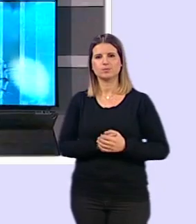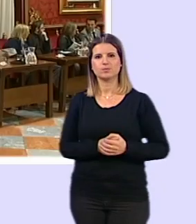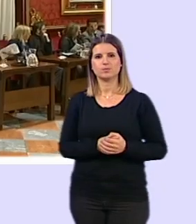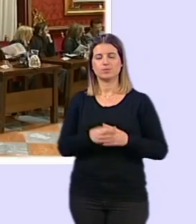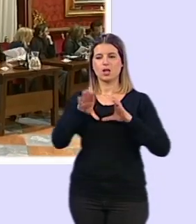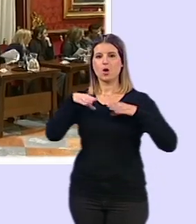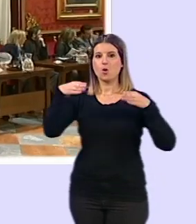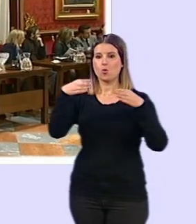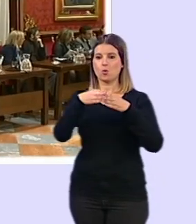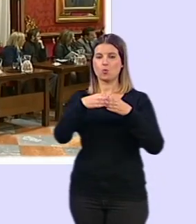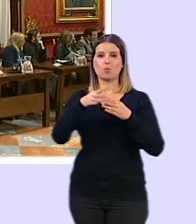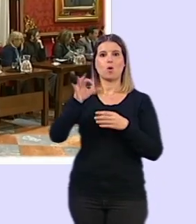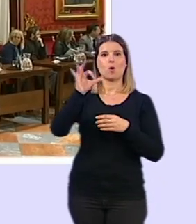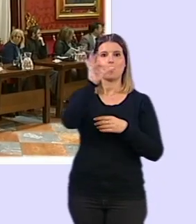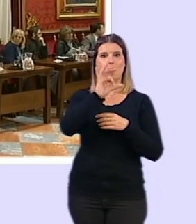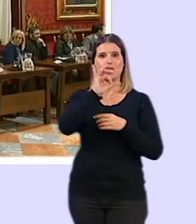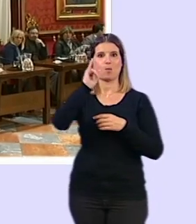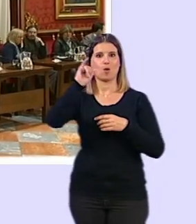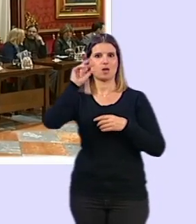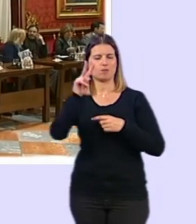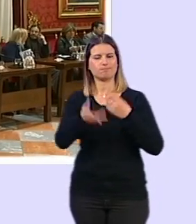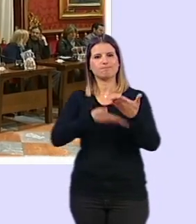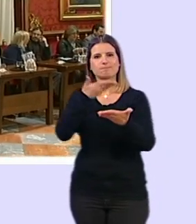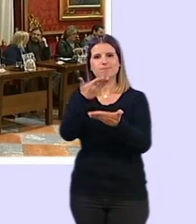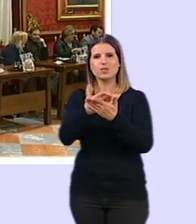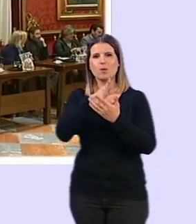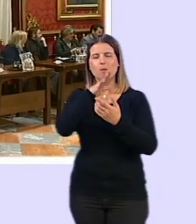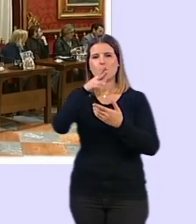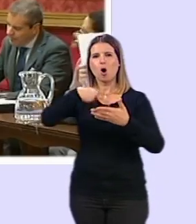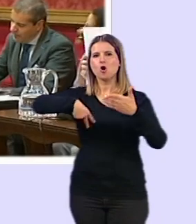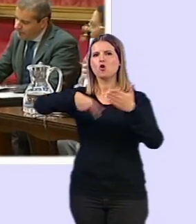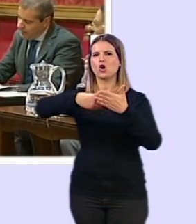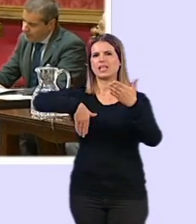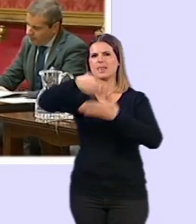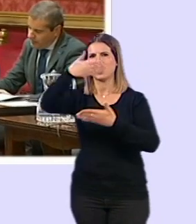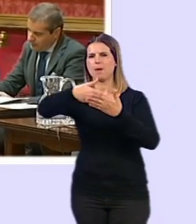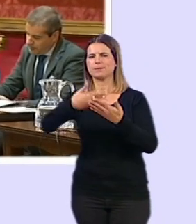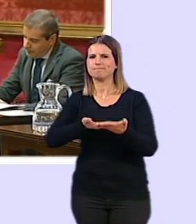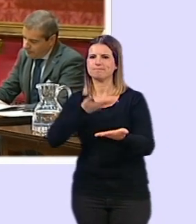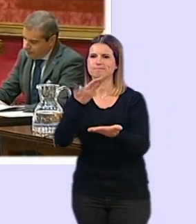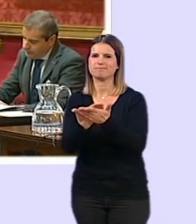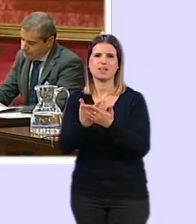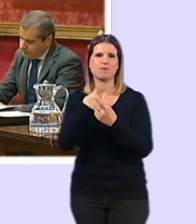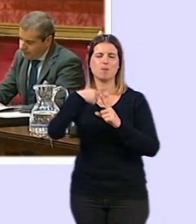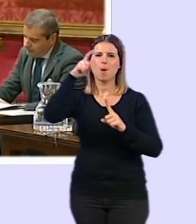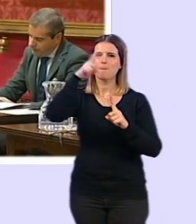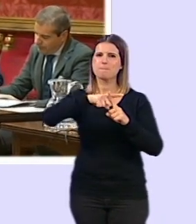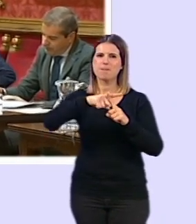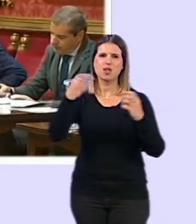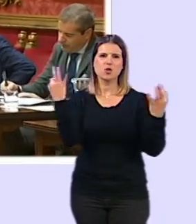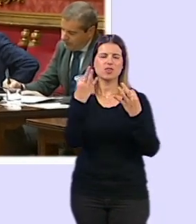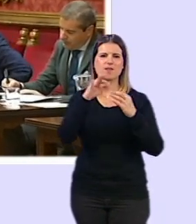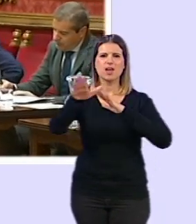El Grupo Municipal de Podemos-Izquierda Unida ha pedido a través de una nota de prensa que en los primeros 10 días de mayo se convoque un pleno